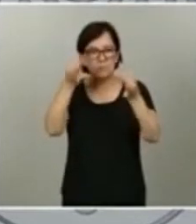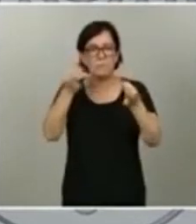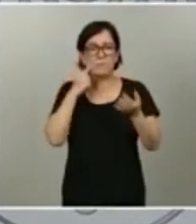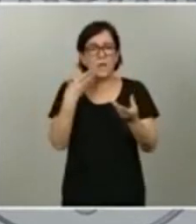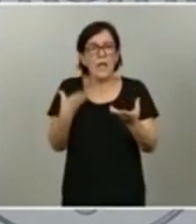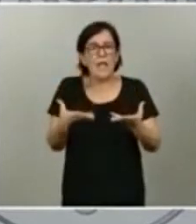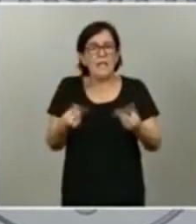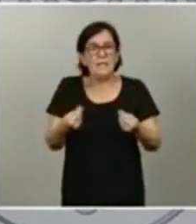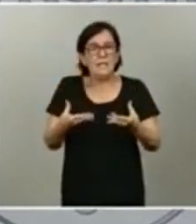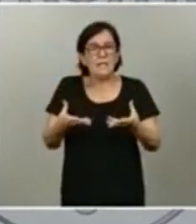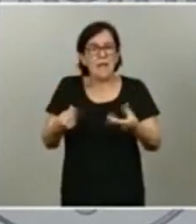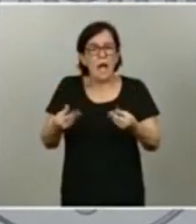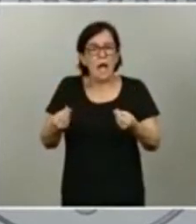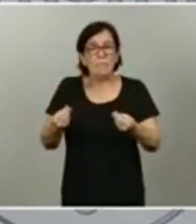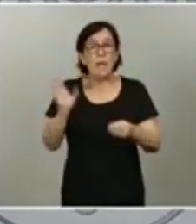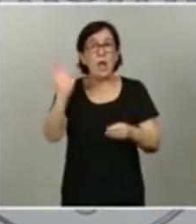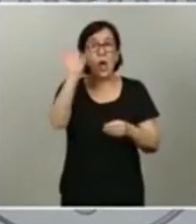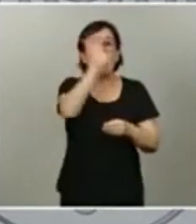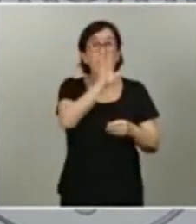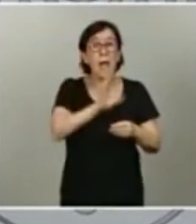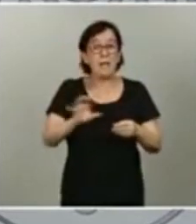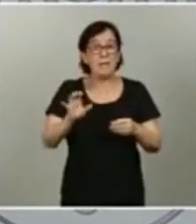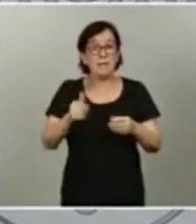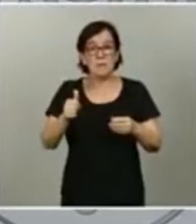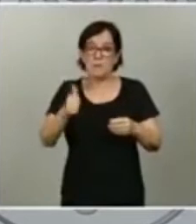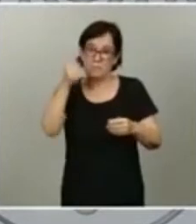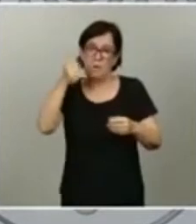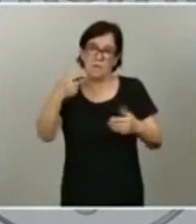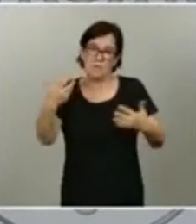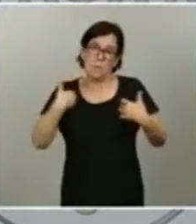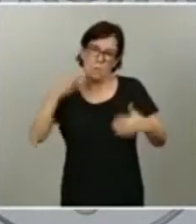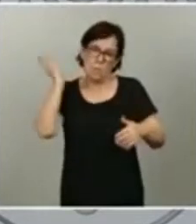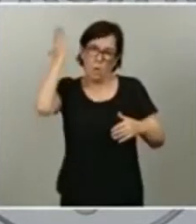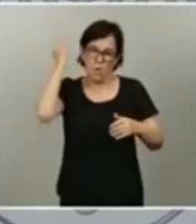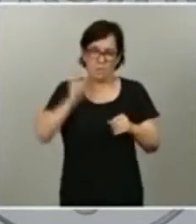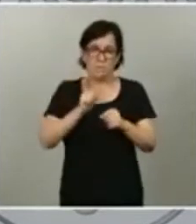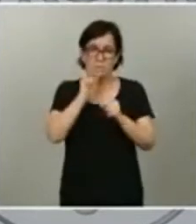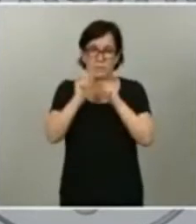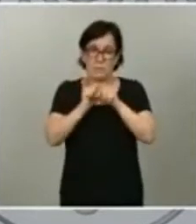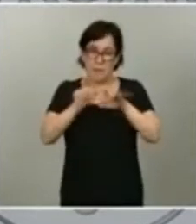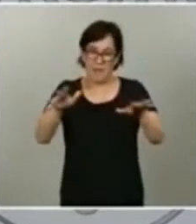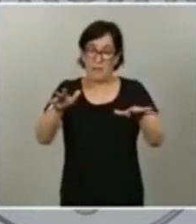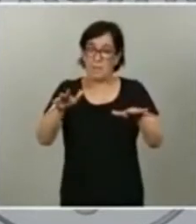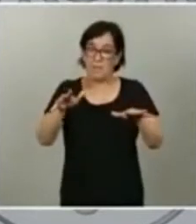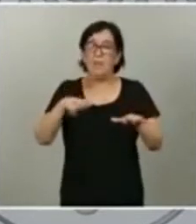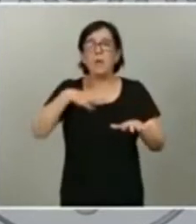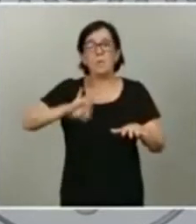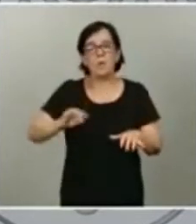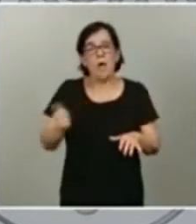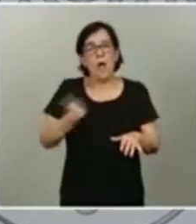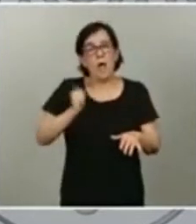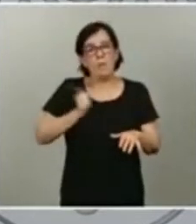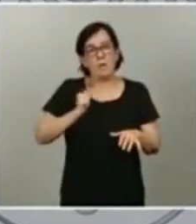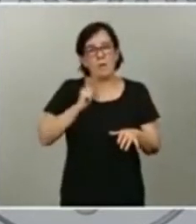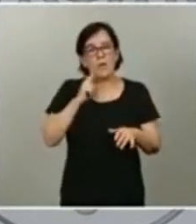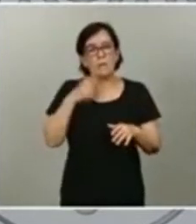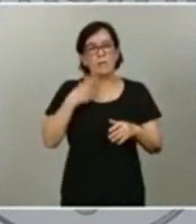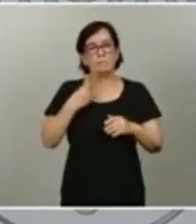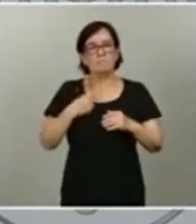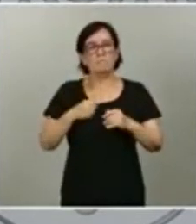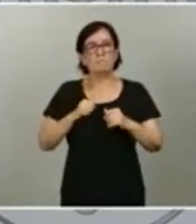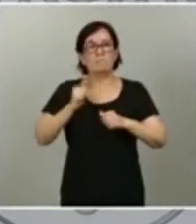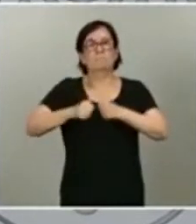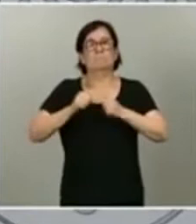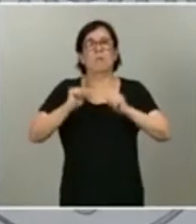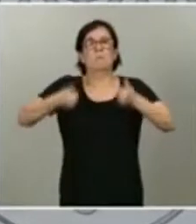que hagan que los países que han sufrido en mayor grado la pandemia puedan aprovecharlos para salir lo antes posible